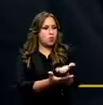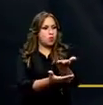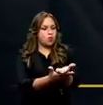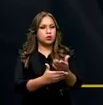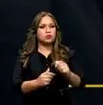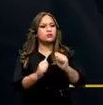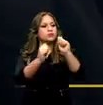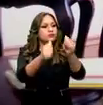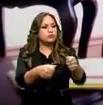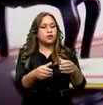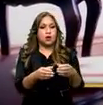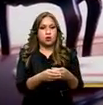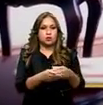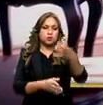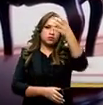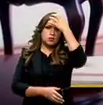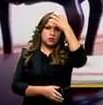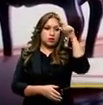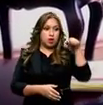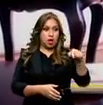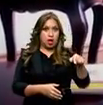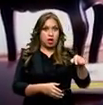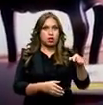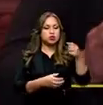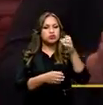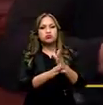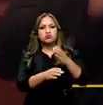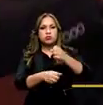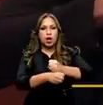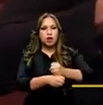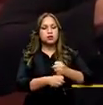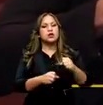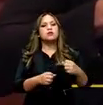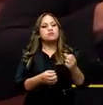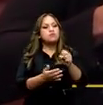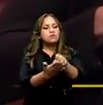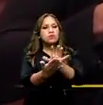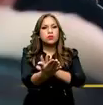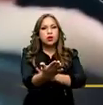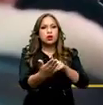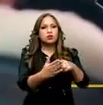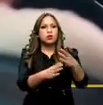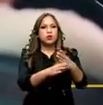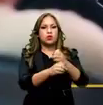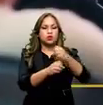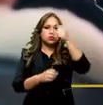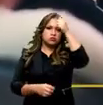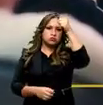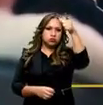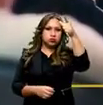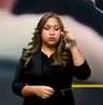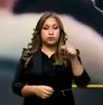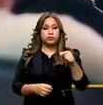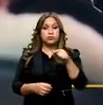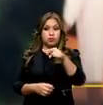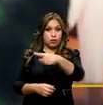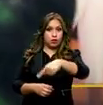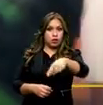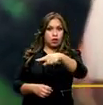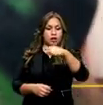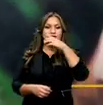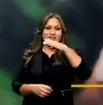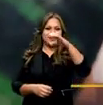Comisión de Educación, encargada de la elaboración del informe del proyecto de Código Ingenios. A más de esta iniciativa, los